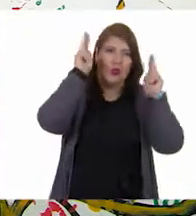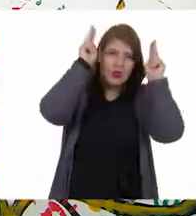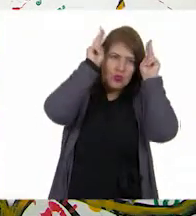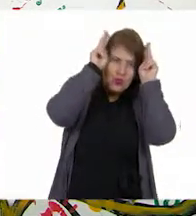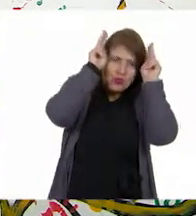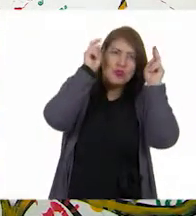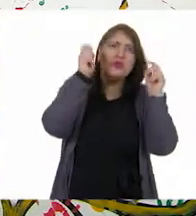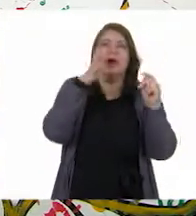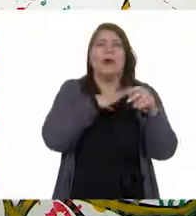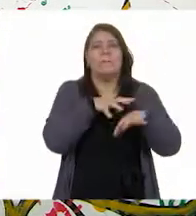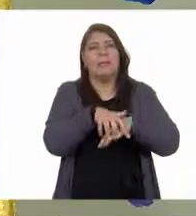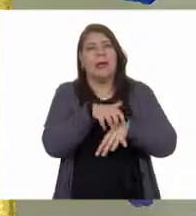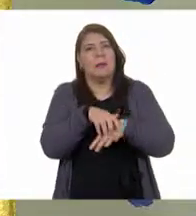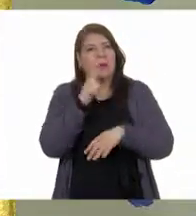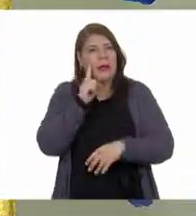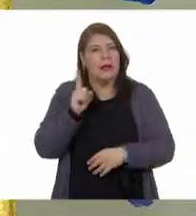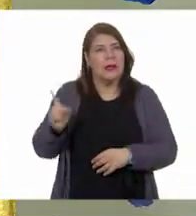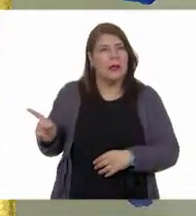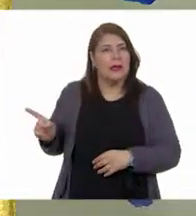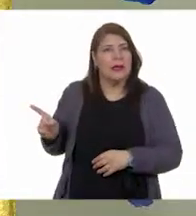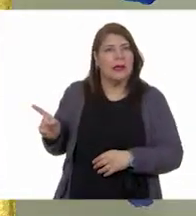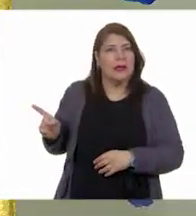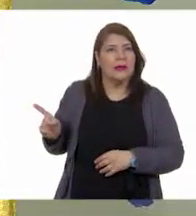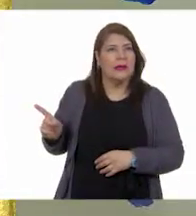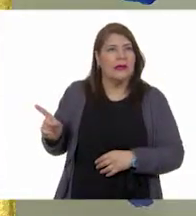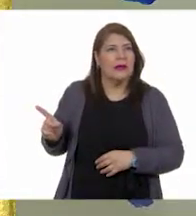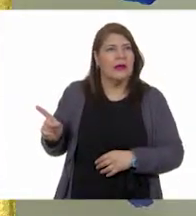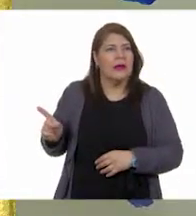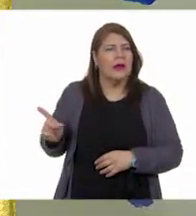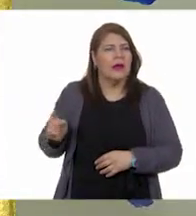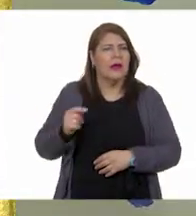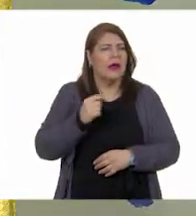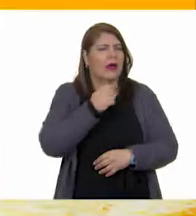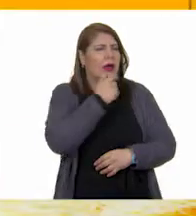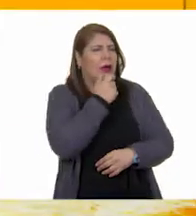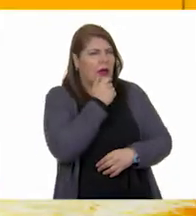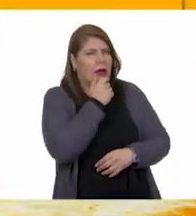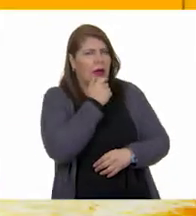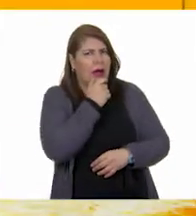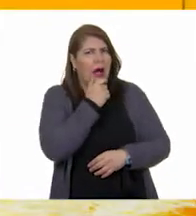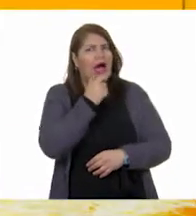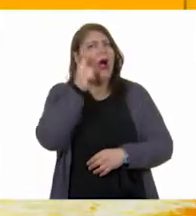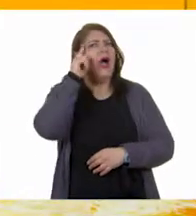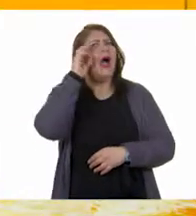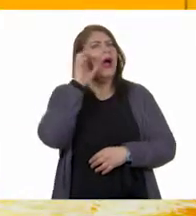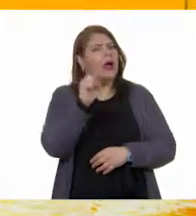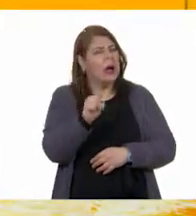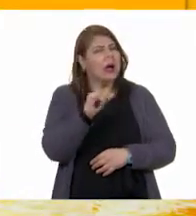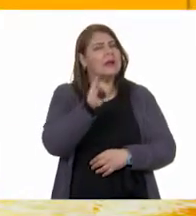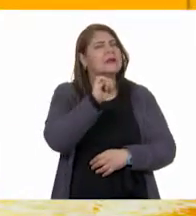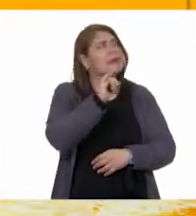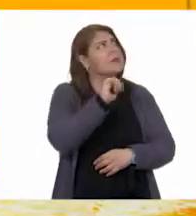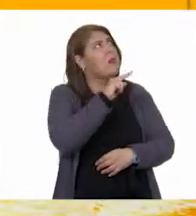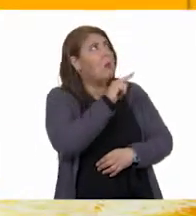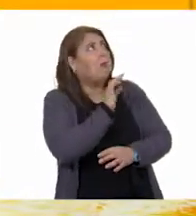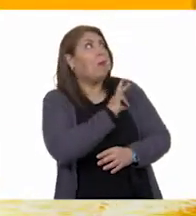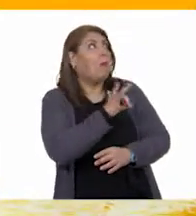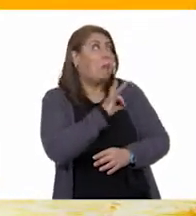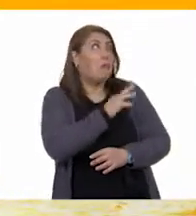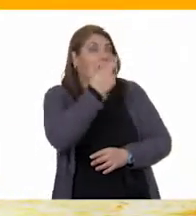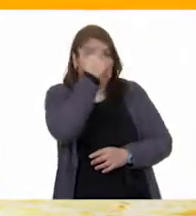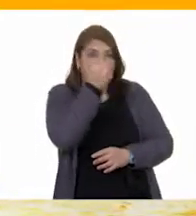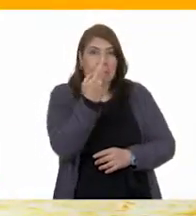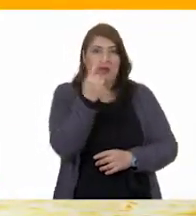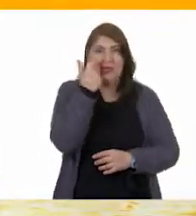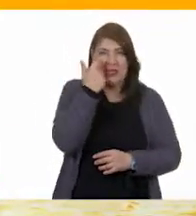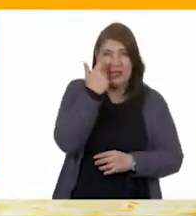más por ahí están sus patitas. ¡Ay, ay, ay! Ahora que lo señalas, puede que tengas razón, pero fíjate,